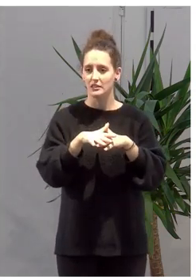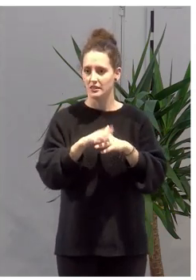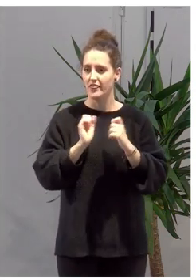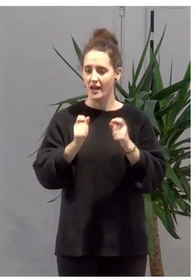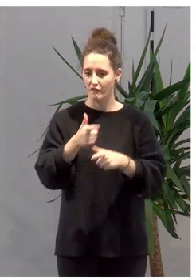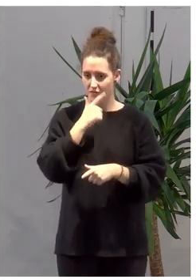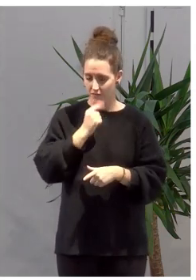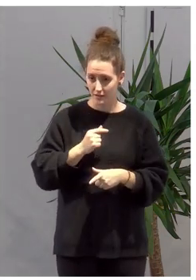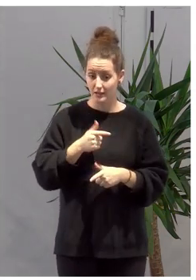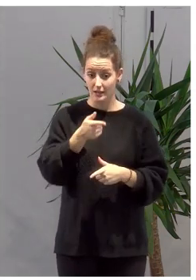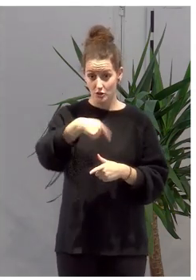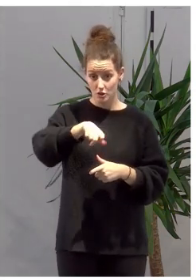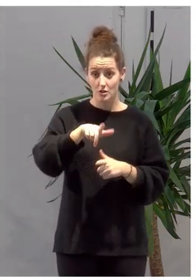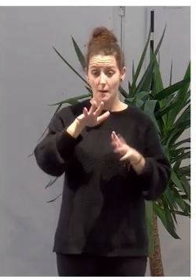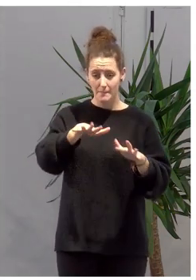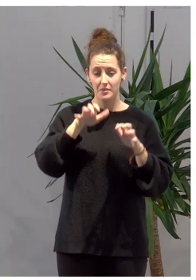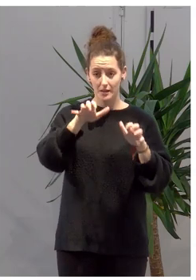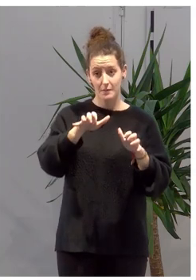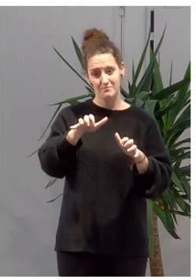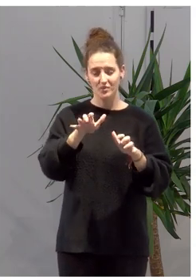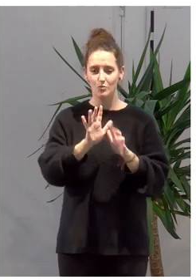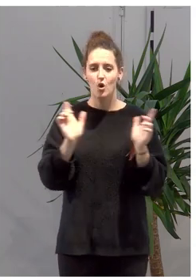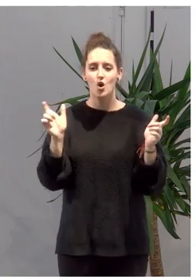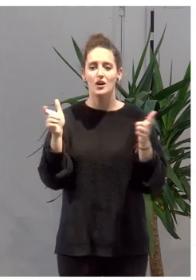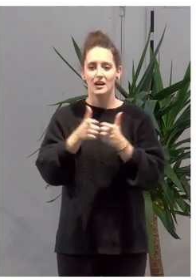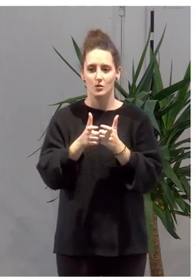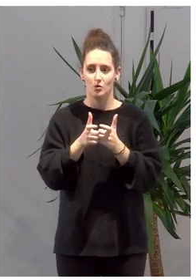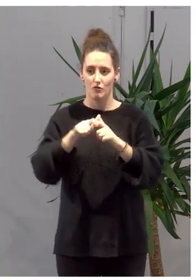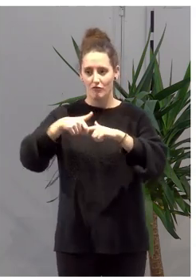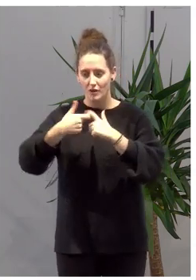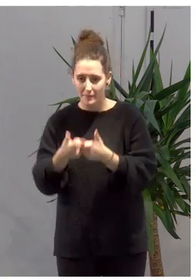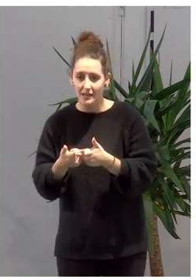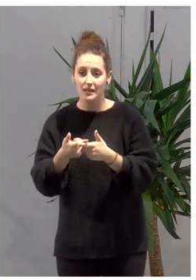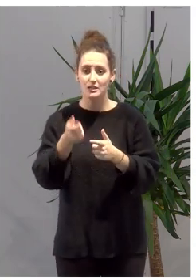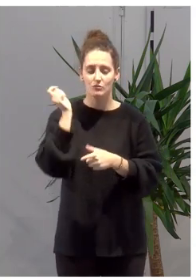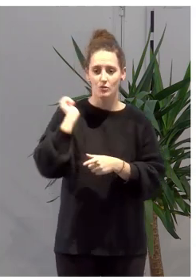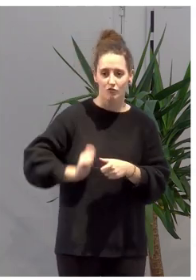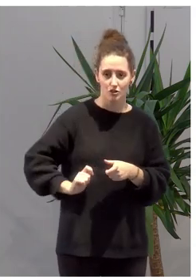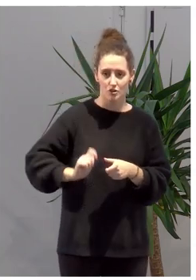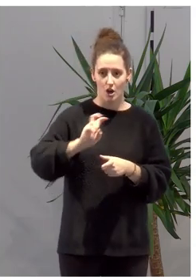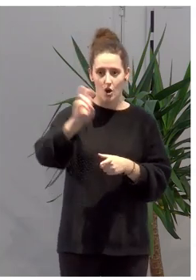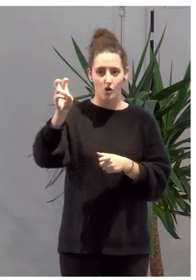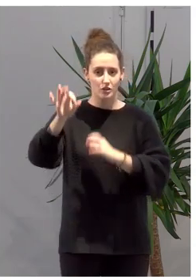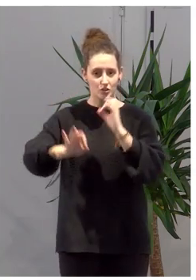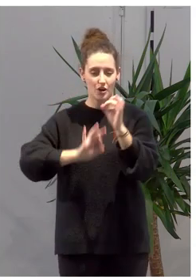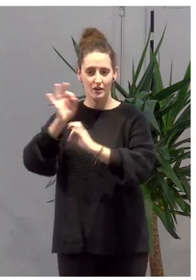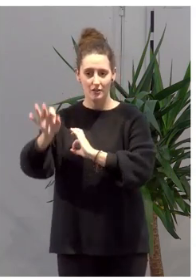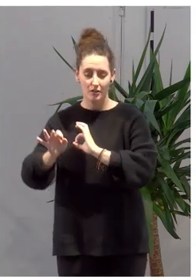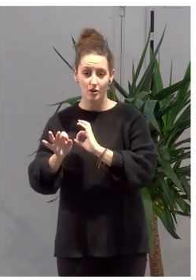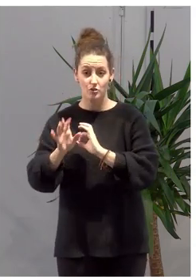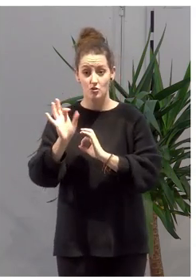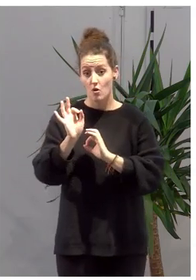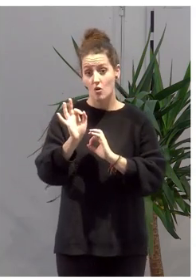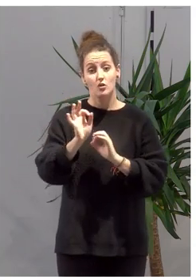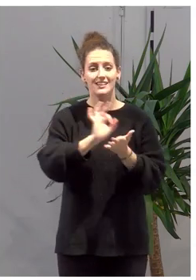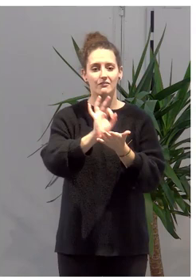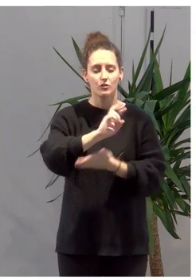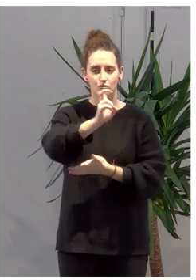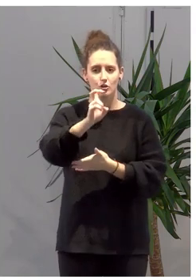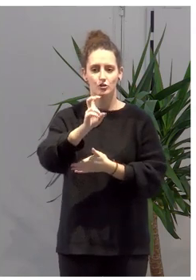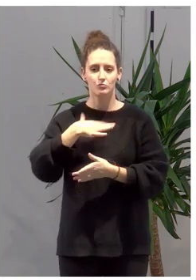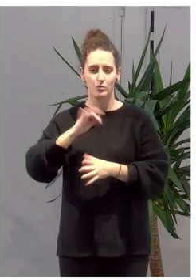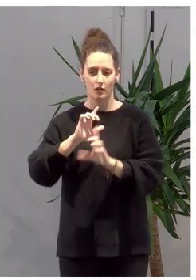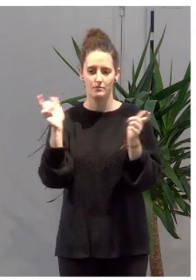que serán quienes aprenderán a facilitar reuniones en red con familias, con profesionales de otras organizaciones o de otros servicios